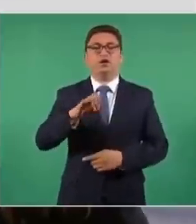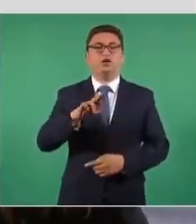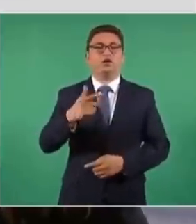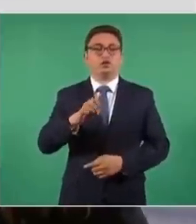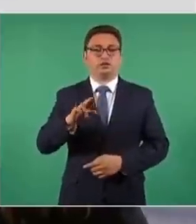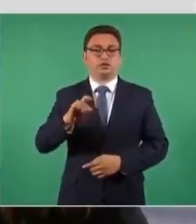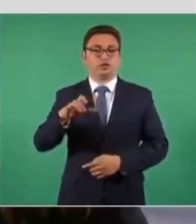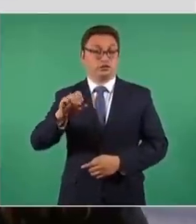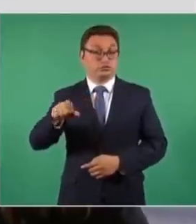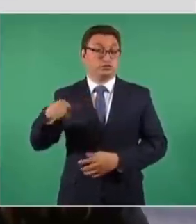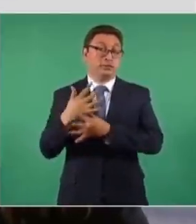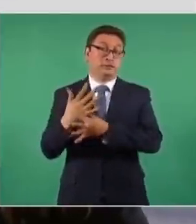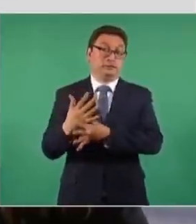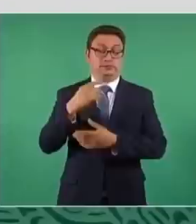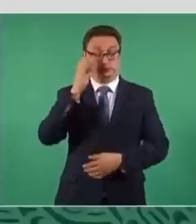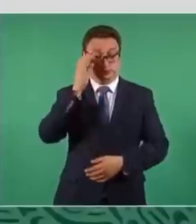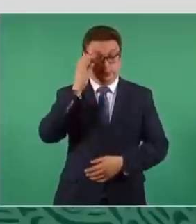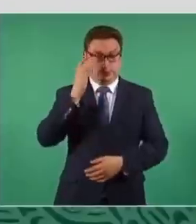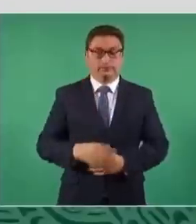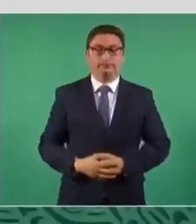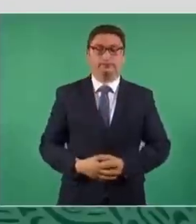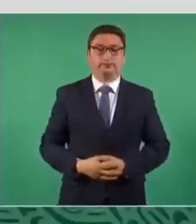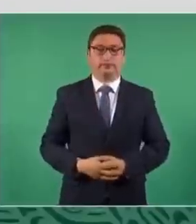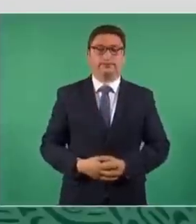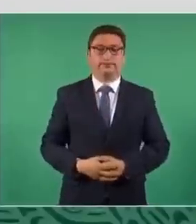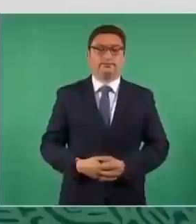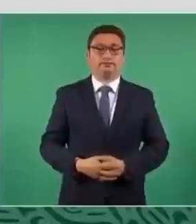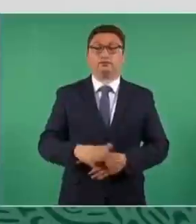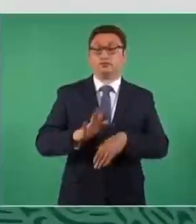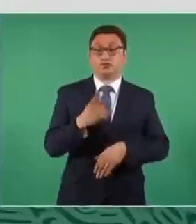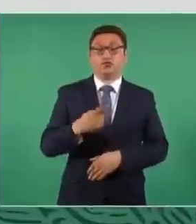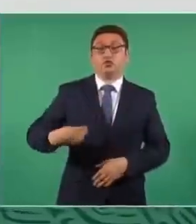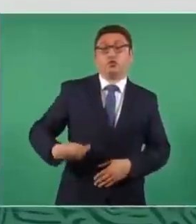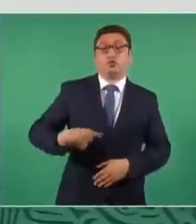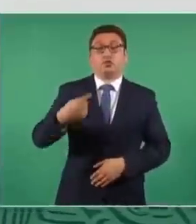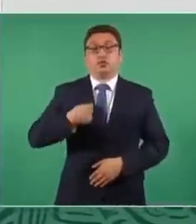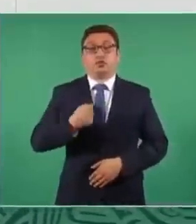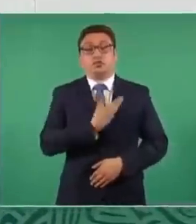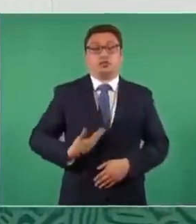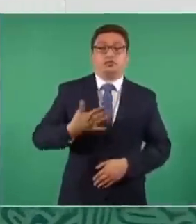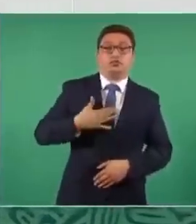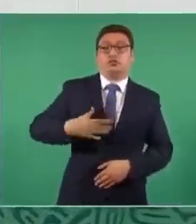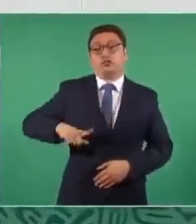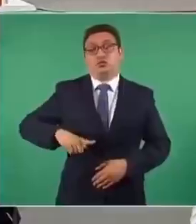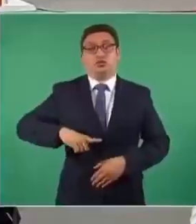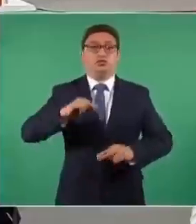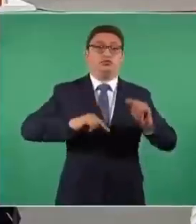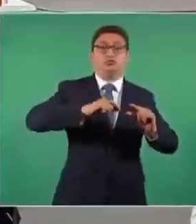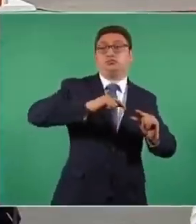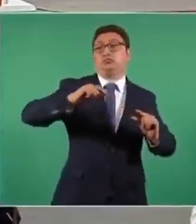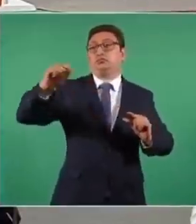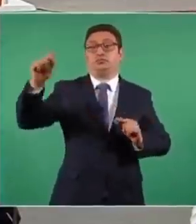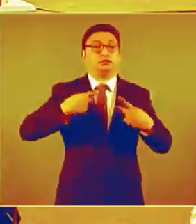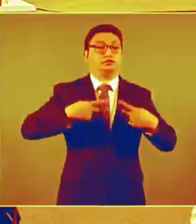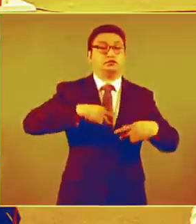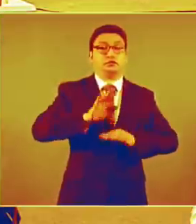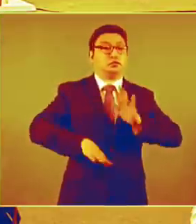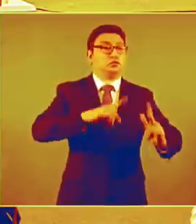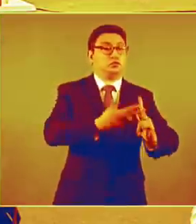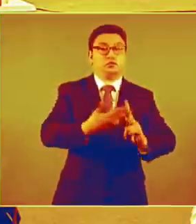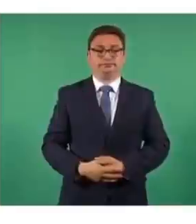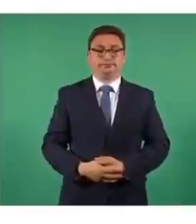a decir que era mi gobierno el que tenía el récord de más homicidios.